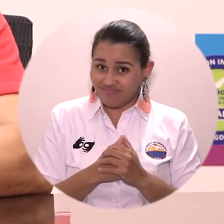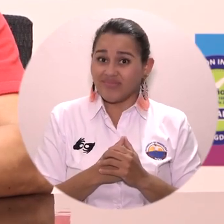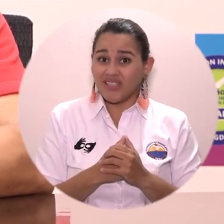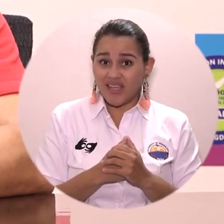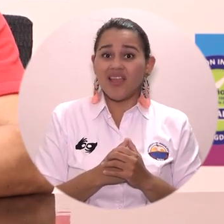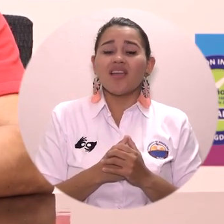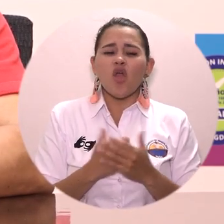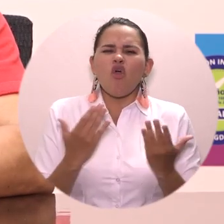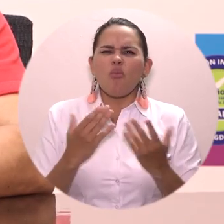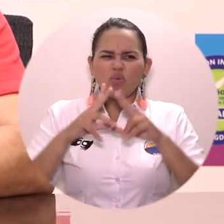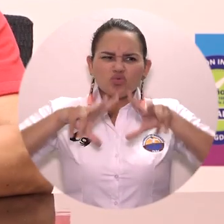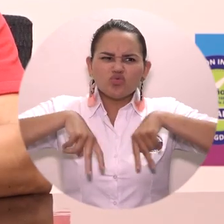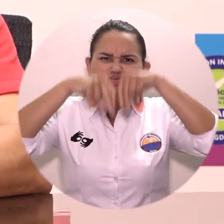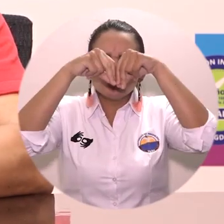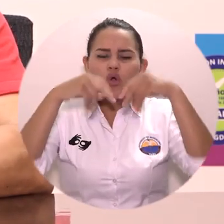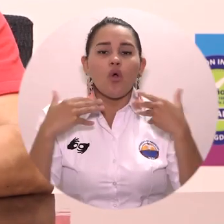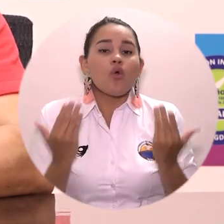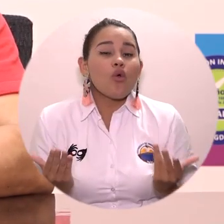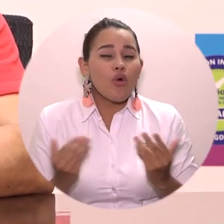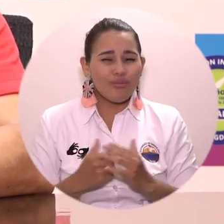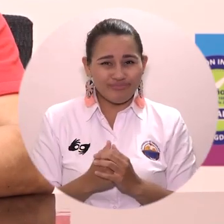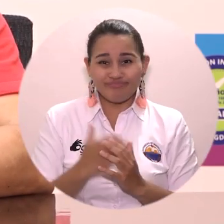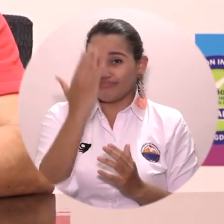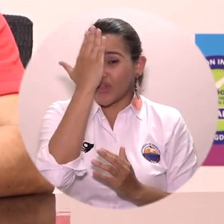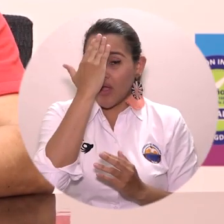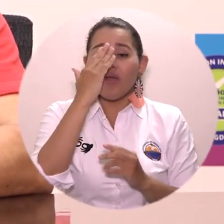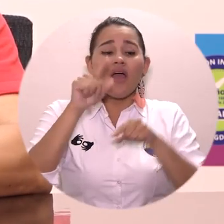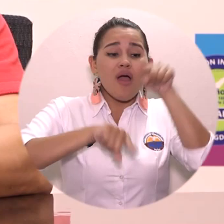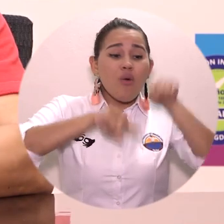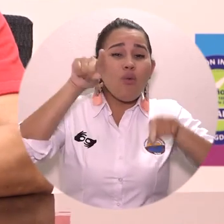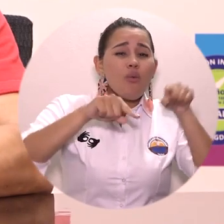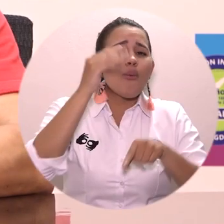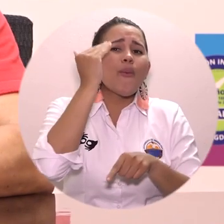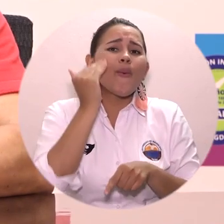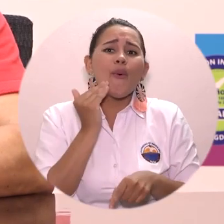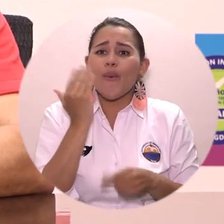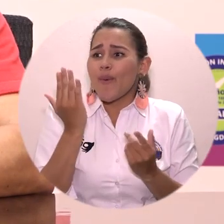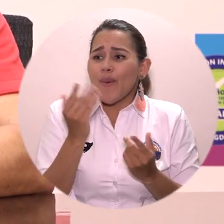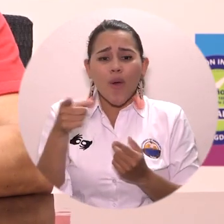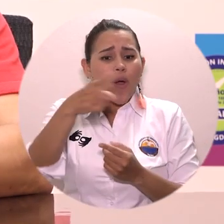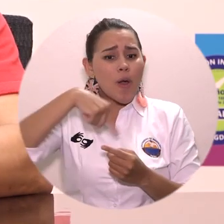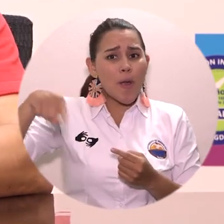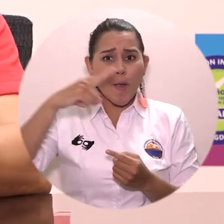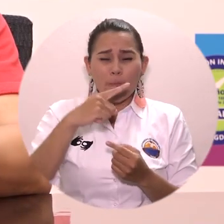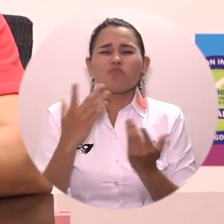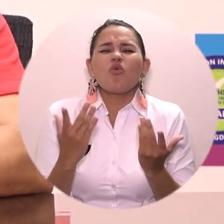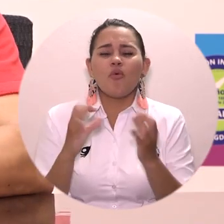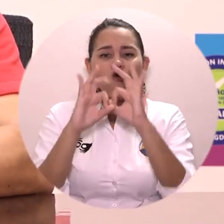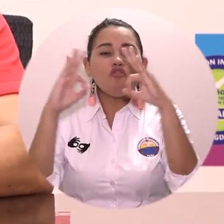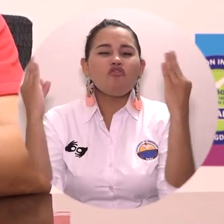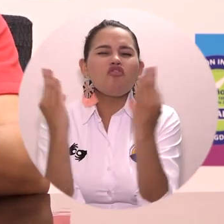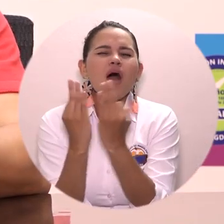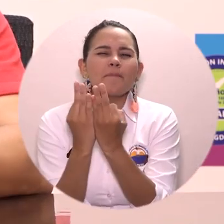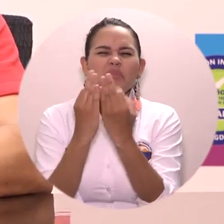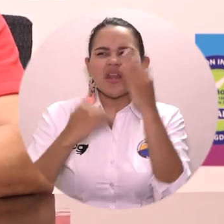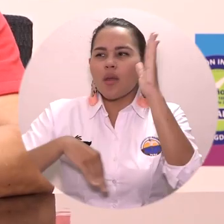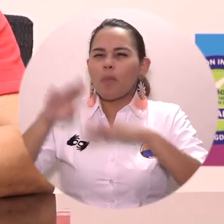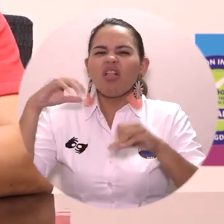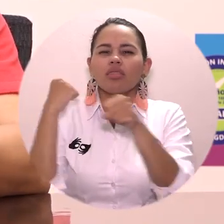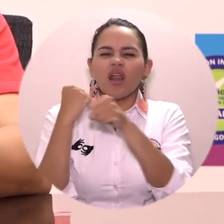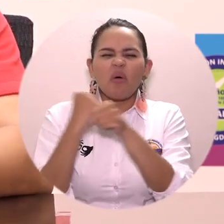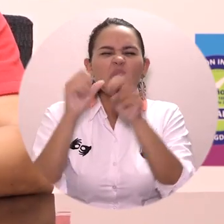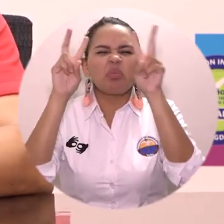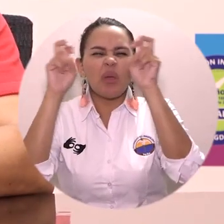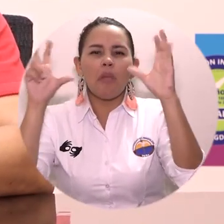que la crisis sanitaria. Muchos de nuestros jóvenes provienen de familias donde sus ingresos vienen de trabajar en el sector